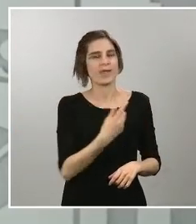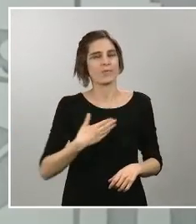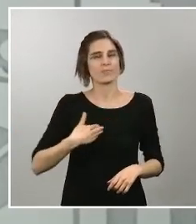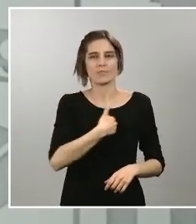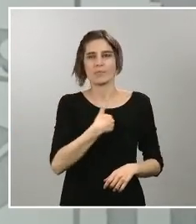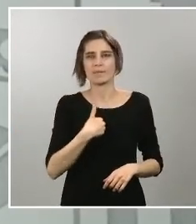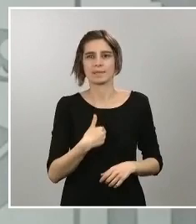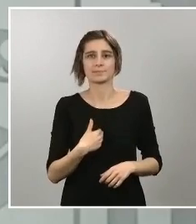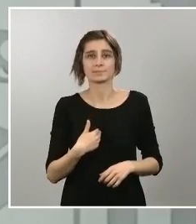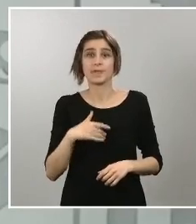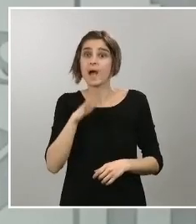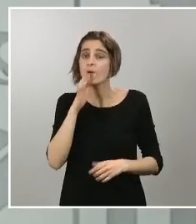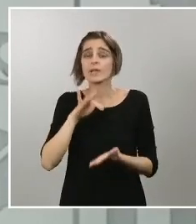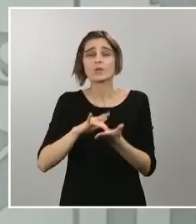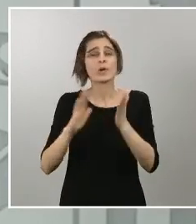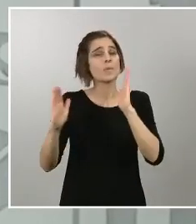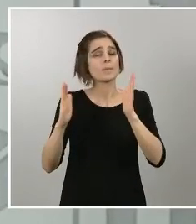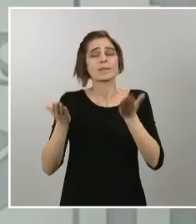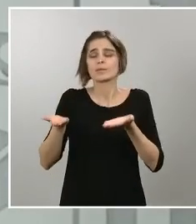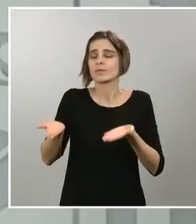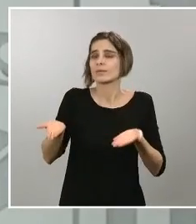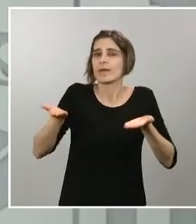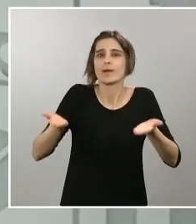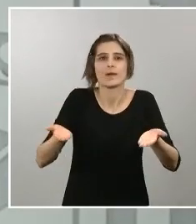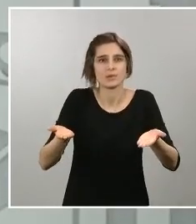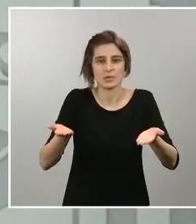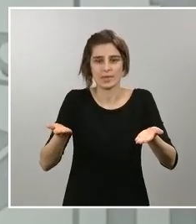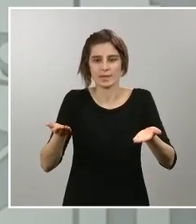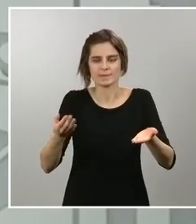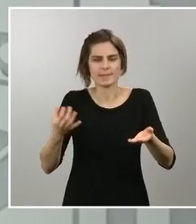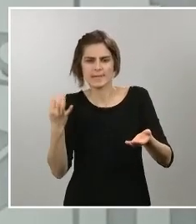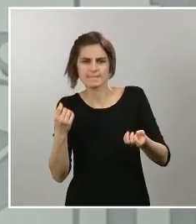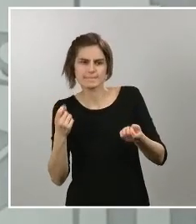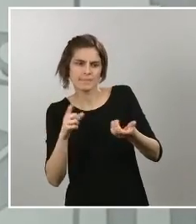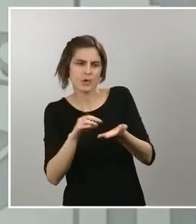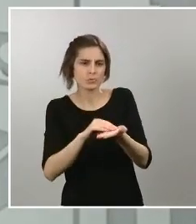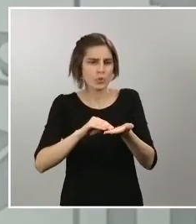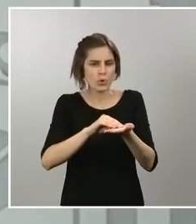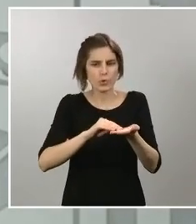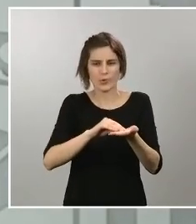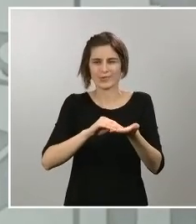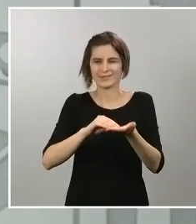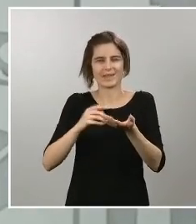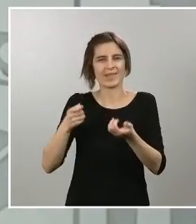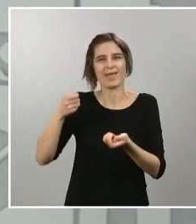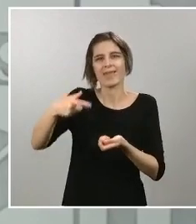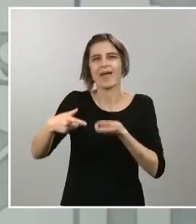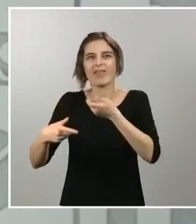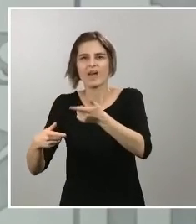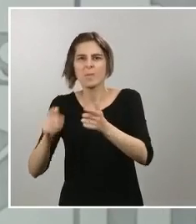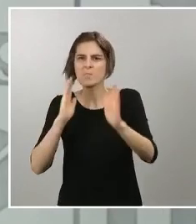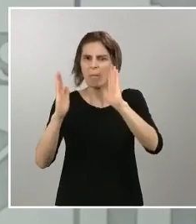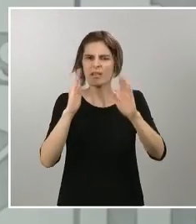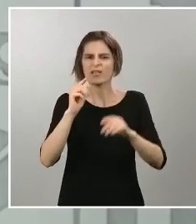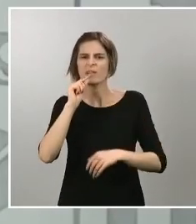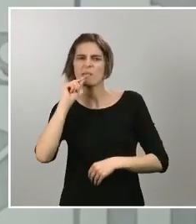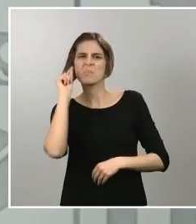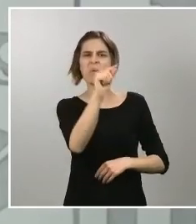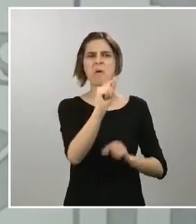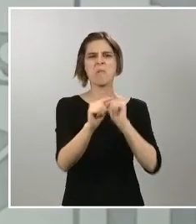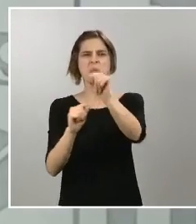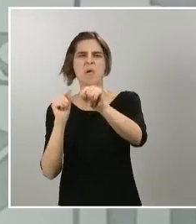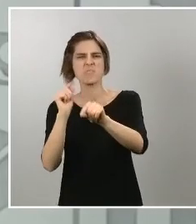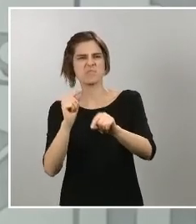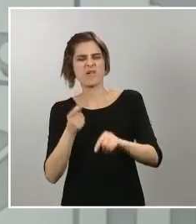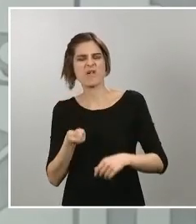poner soluciones encima de la mesa y de aportar. No es el momento ni de reproche ni de buscar enfrentamientos estériles.